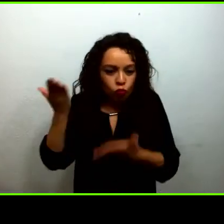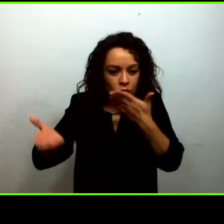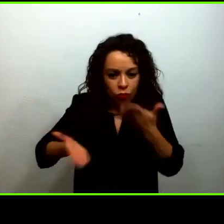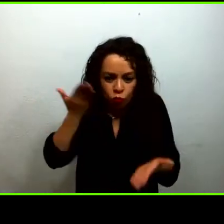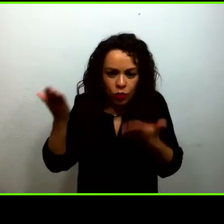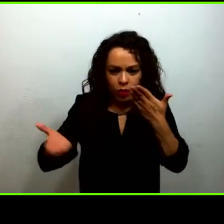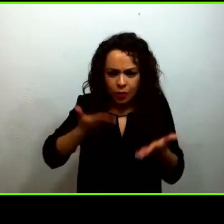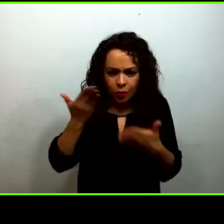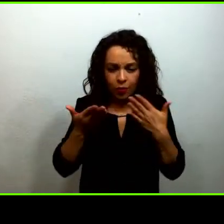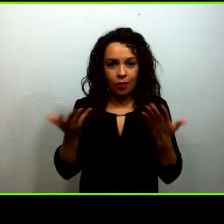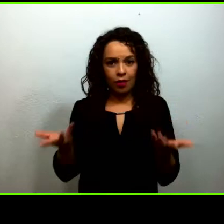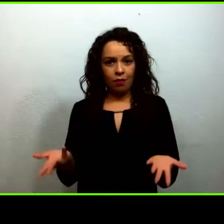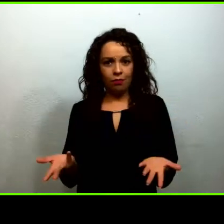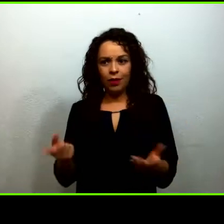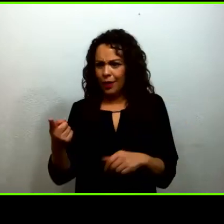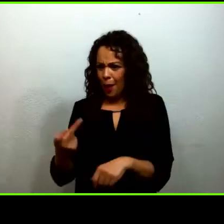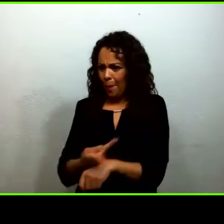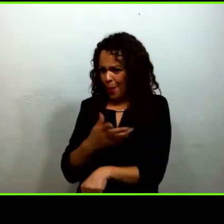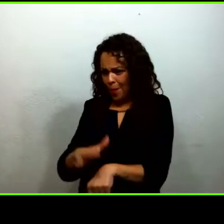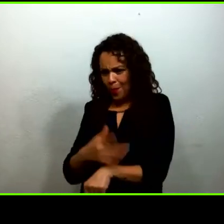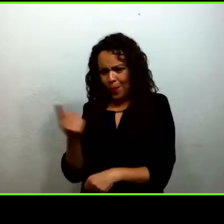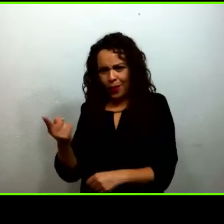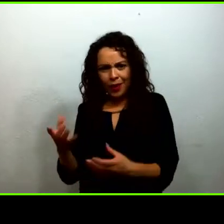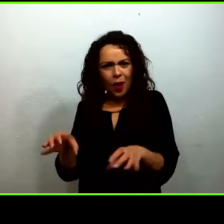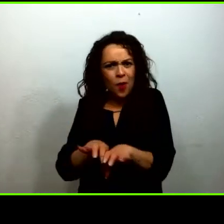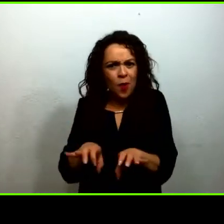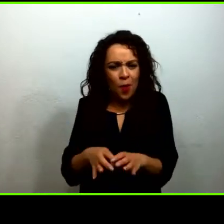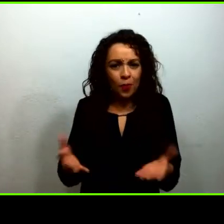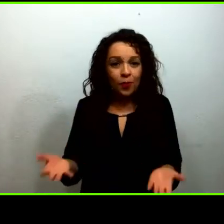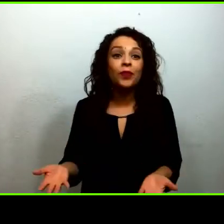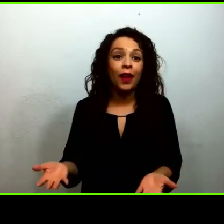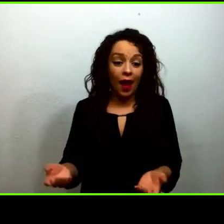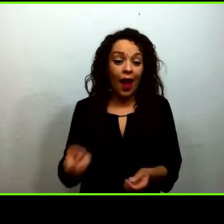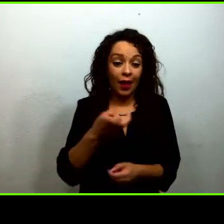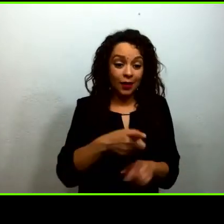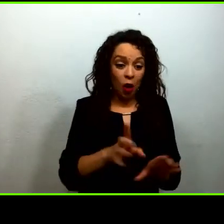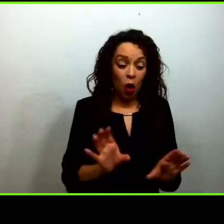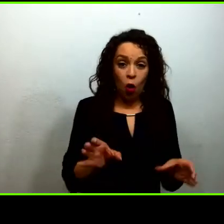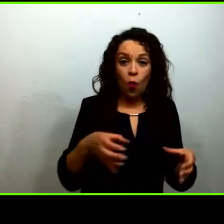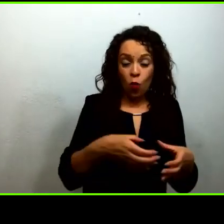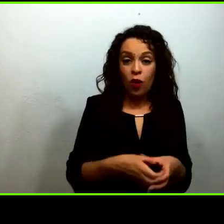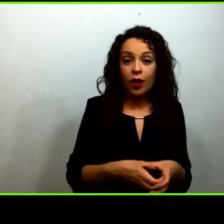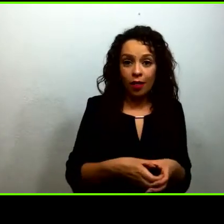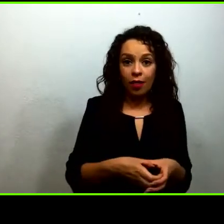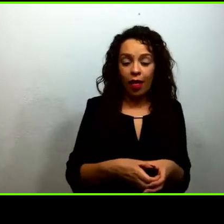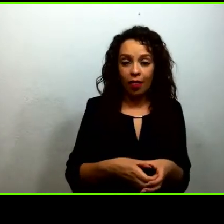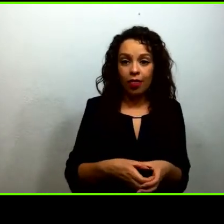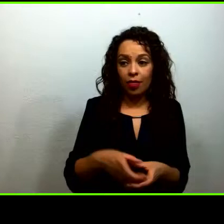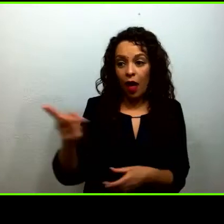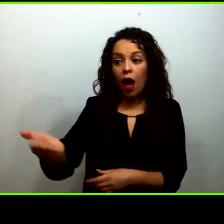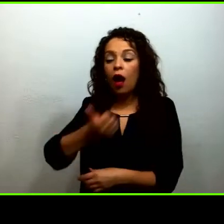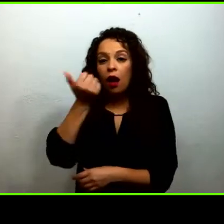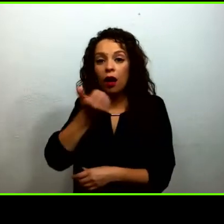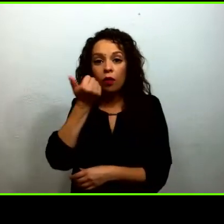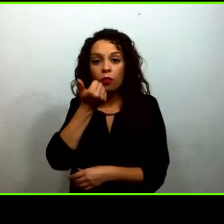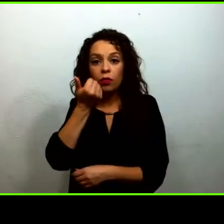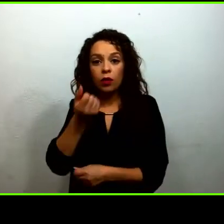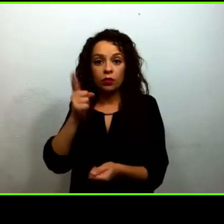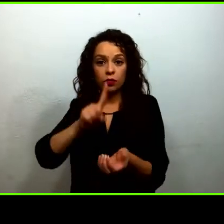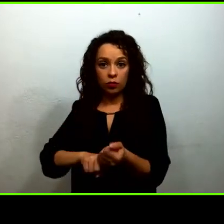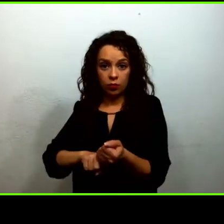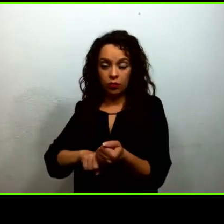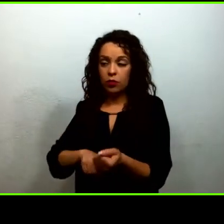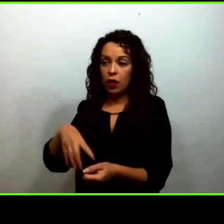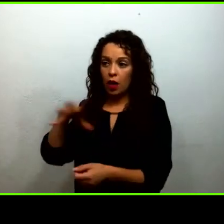aprendizaje es recuperar en estos alumnos pertenecientes a familias marginadas